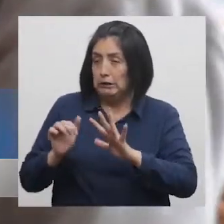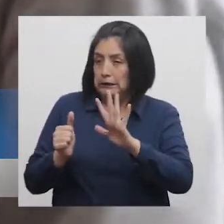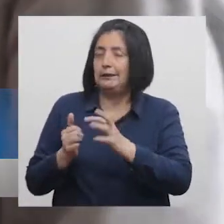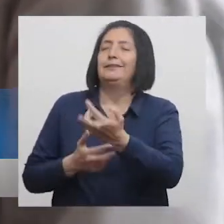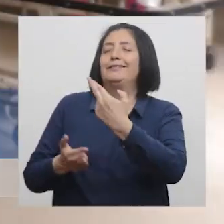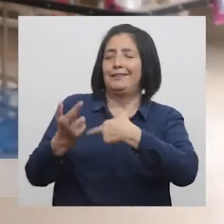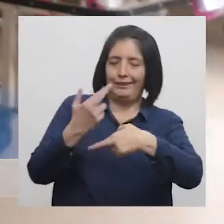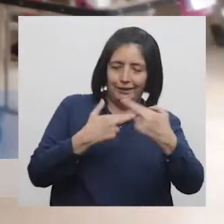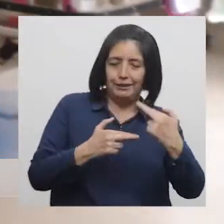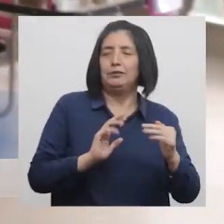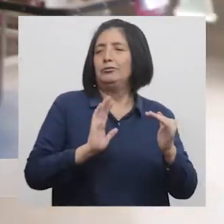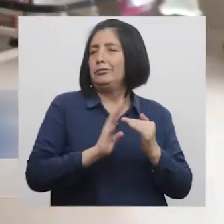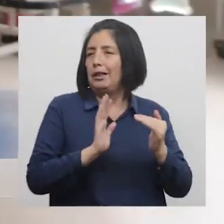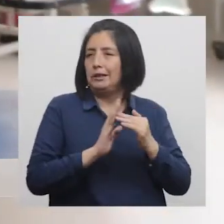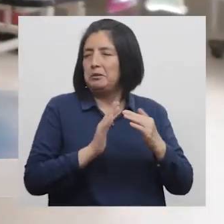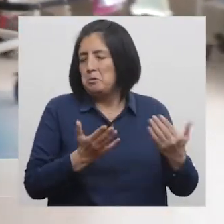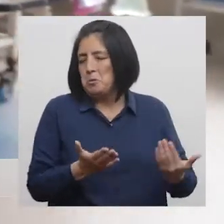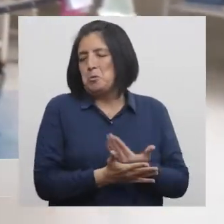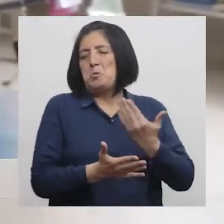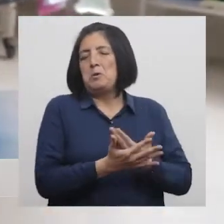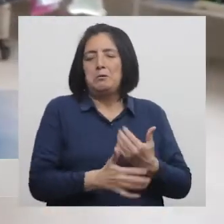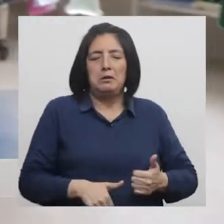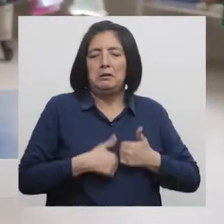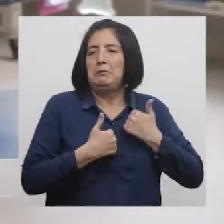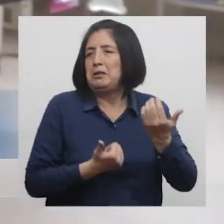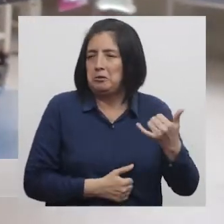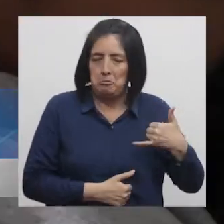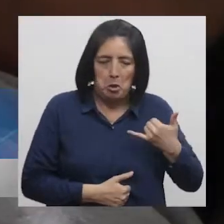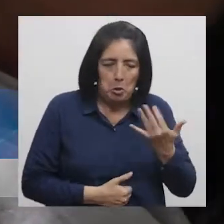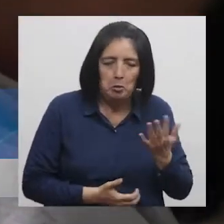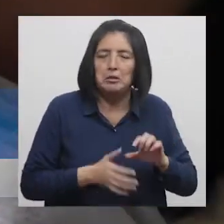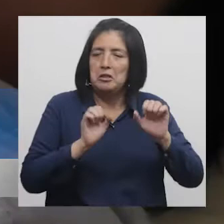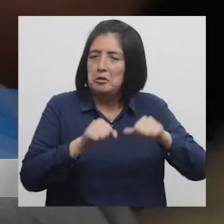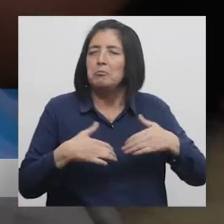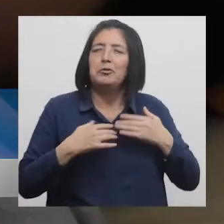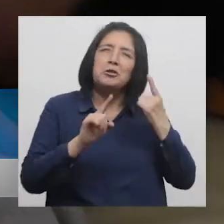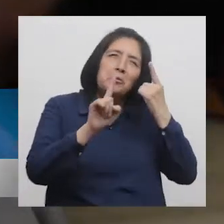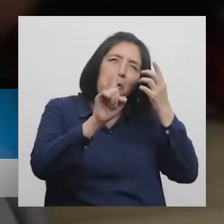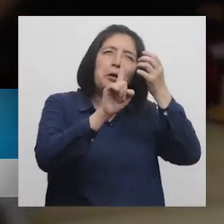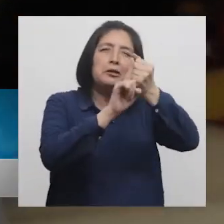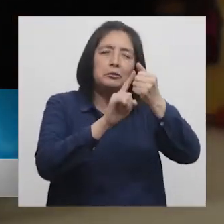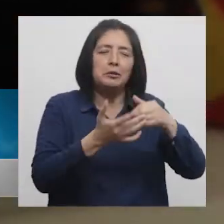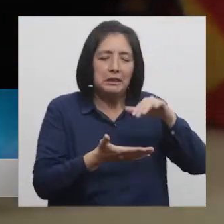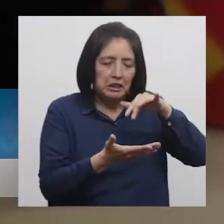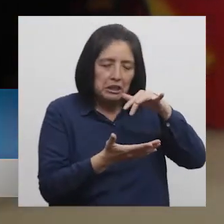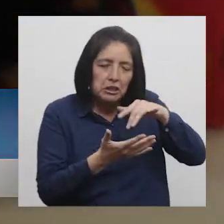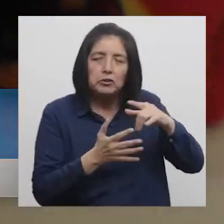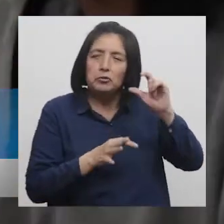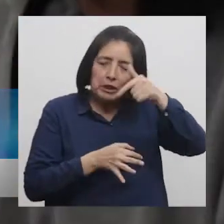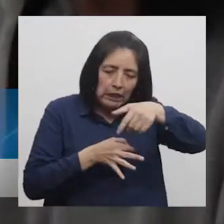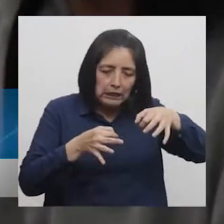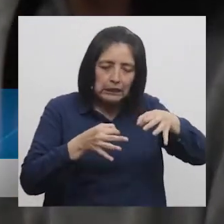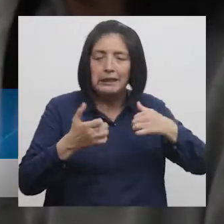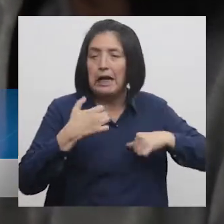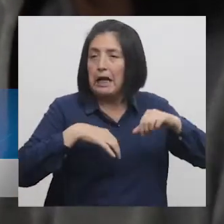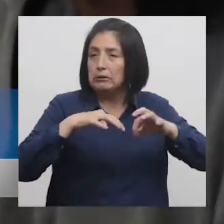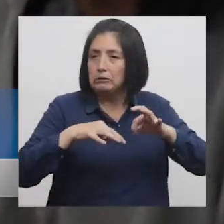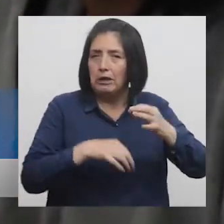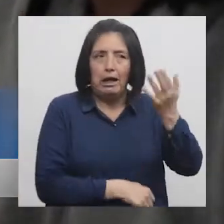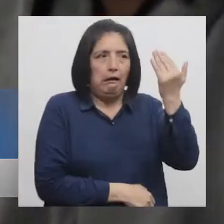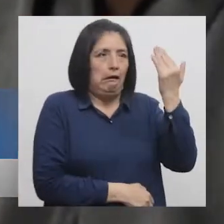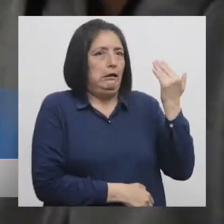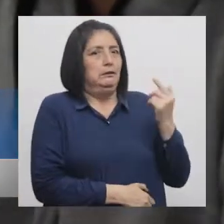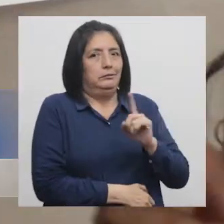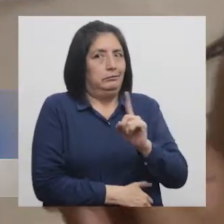iniciar una nueva vida Como cualquier chica de su edad Y podrá cumplir su sueño de estudiar arquitectura y actuación Cosa que antes